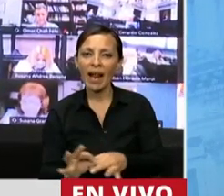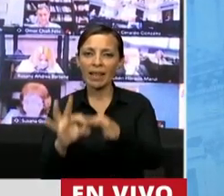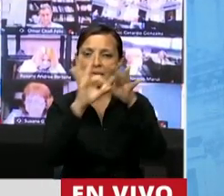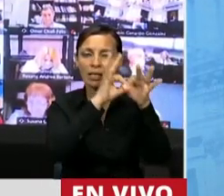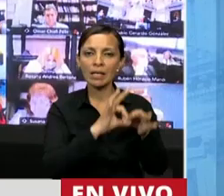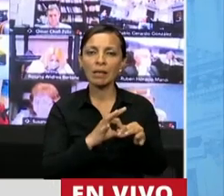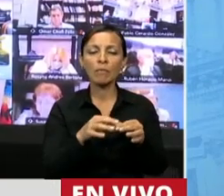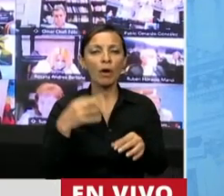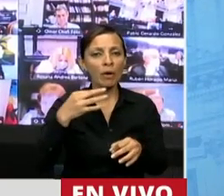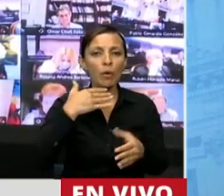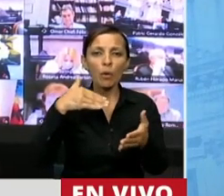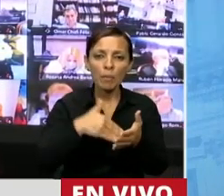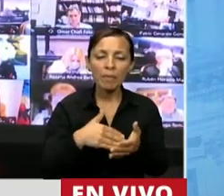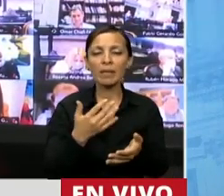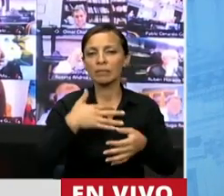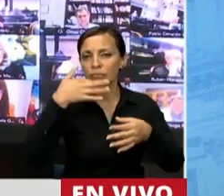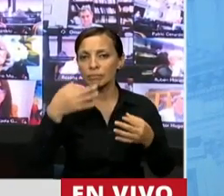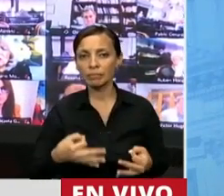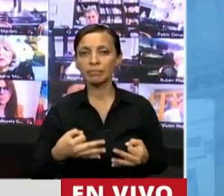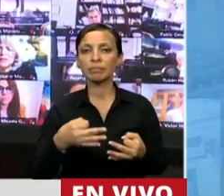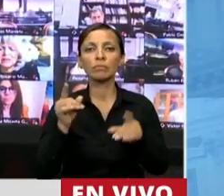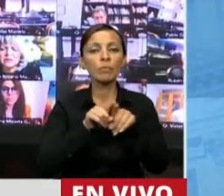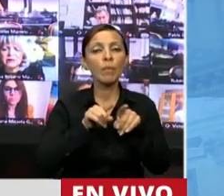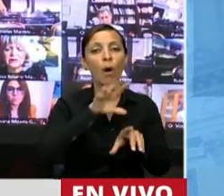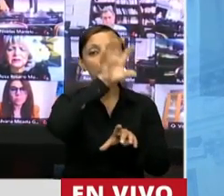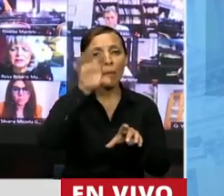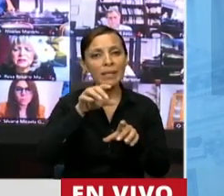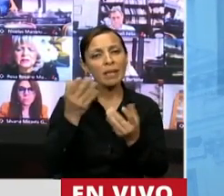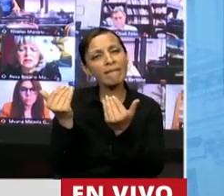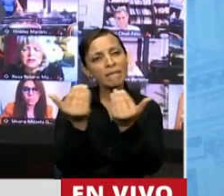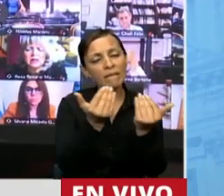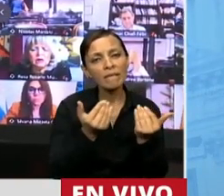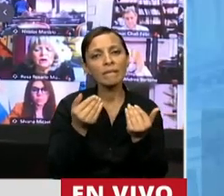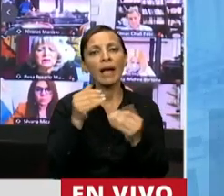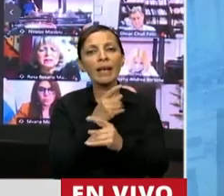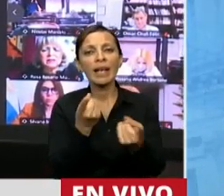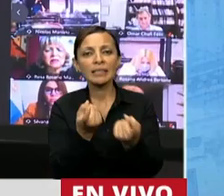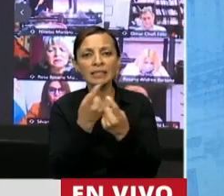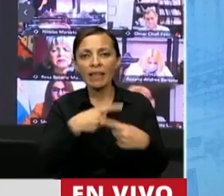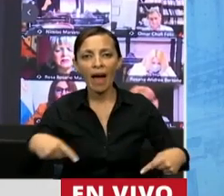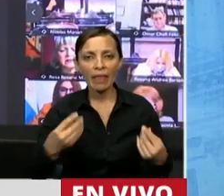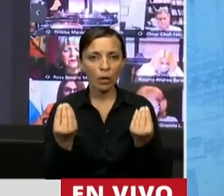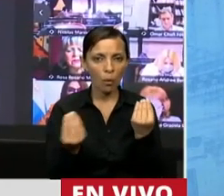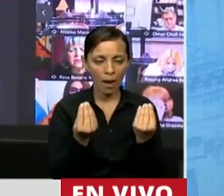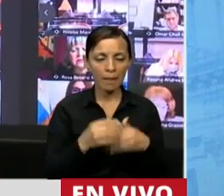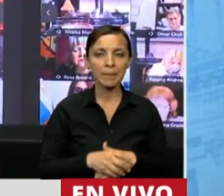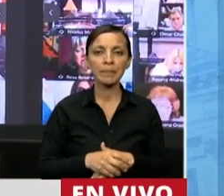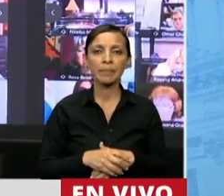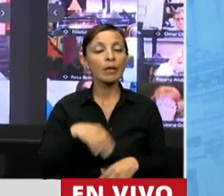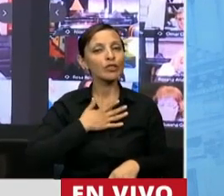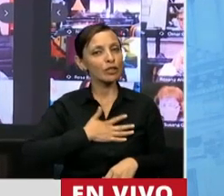pautó, con lo que se escuchó en las provincias, con las necesidades que se fueron recogiendo. Celebro